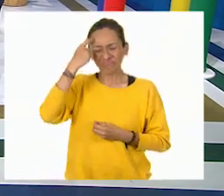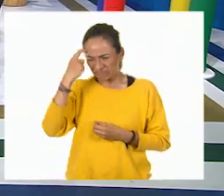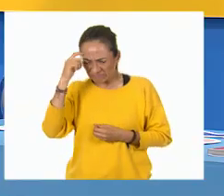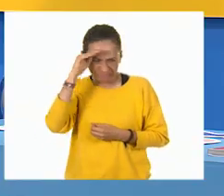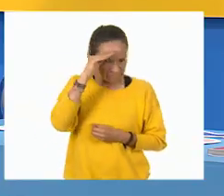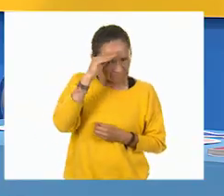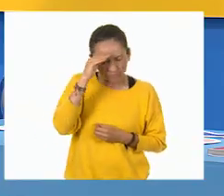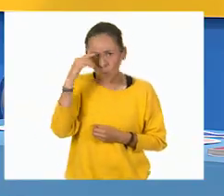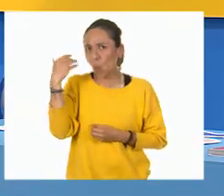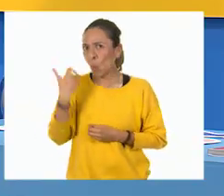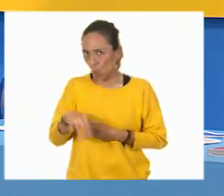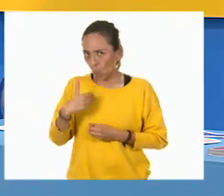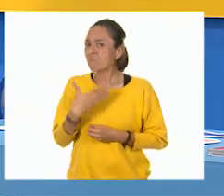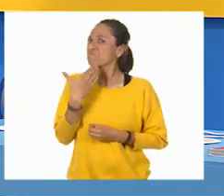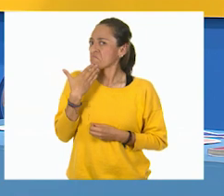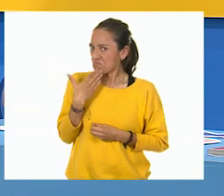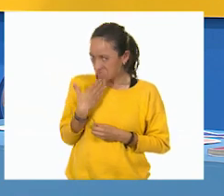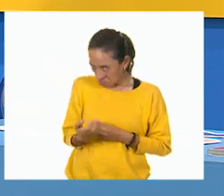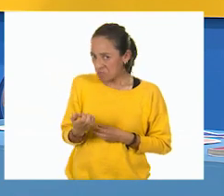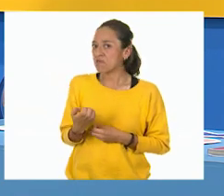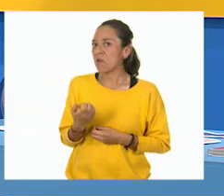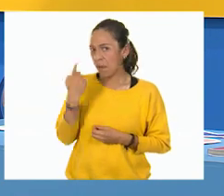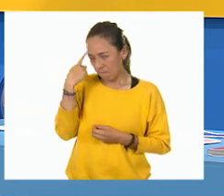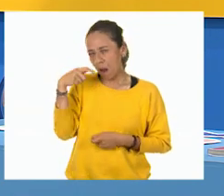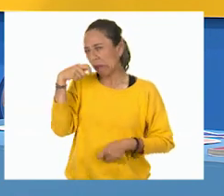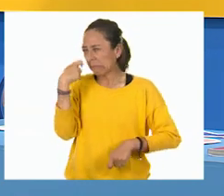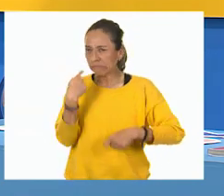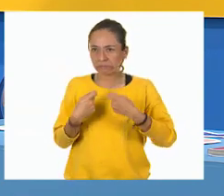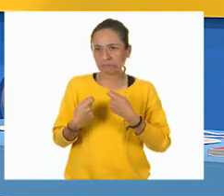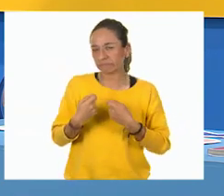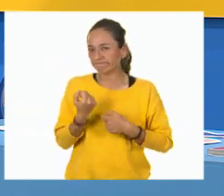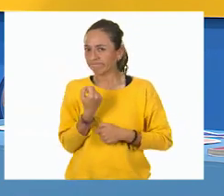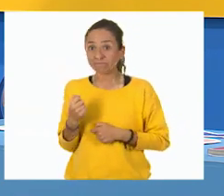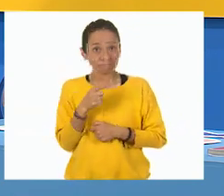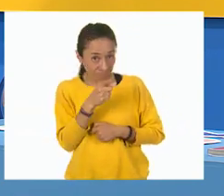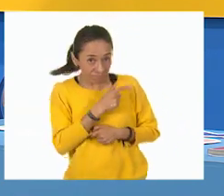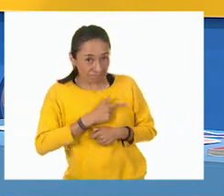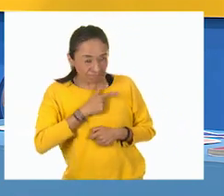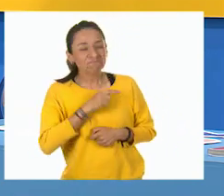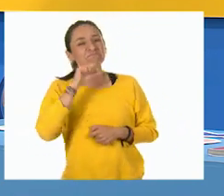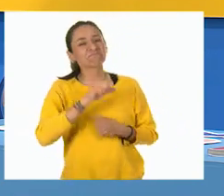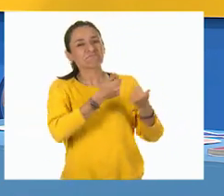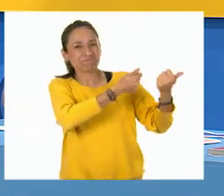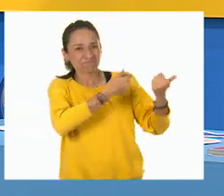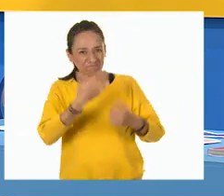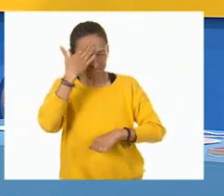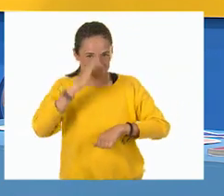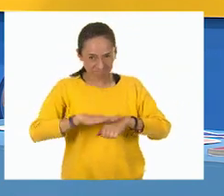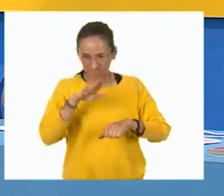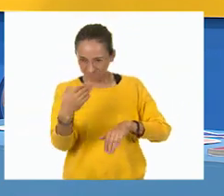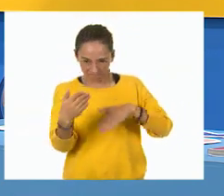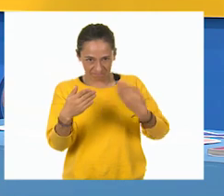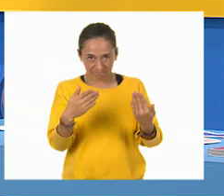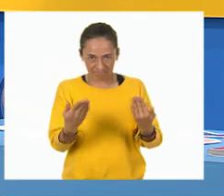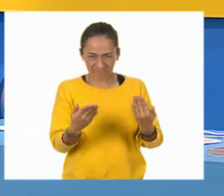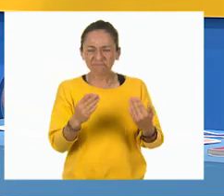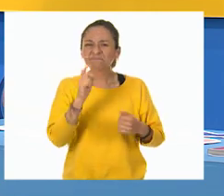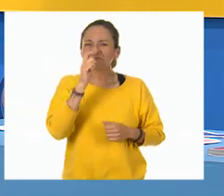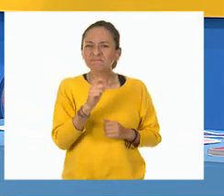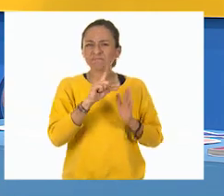Es verdad. Y qué bien que les gusten porque hoy les traigo un memorama sobre el litro y la capacidad.